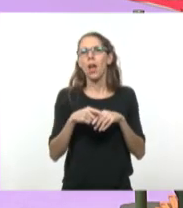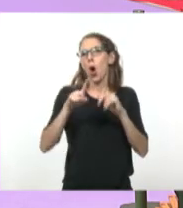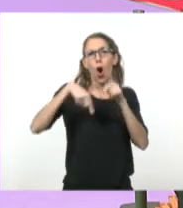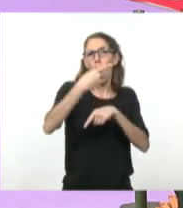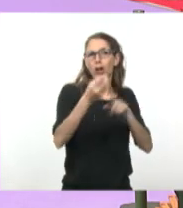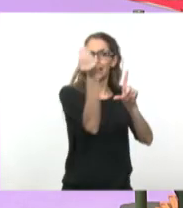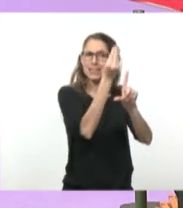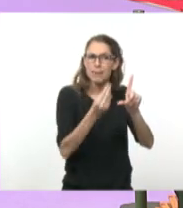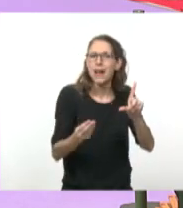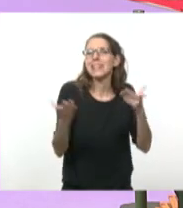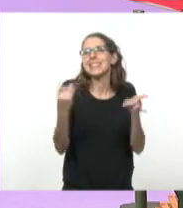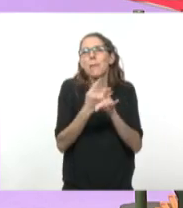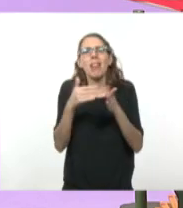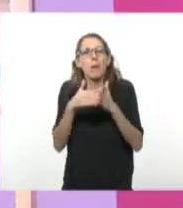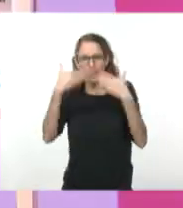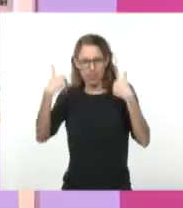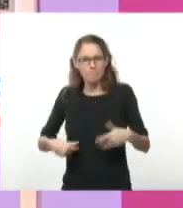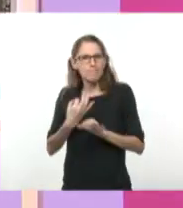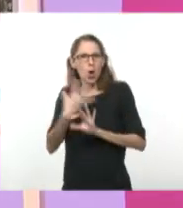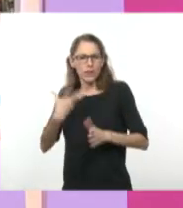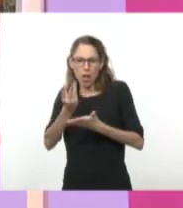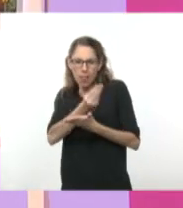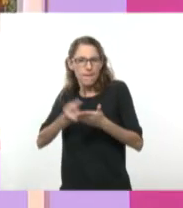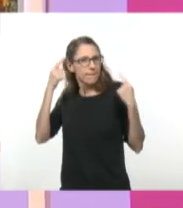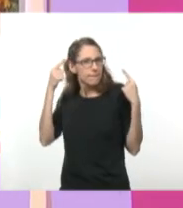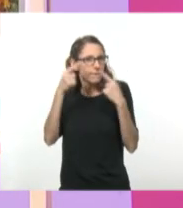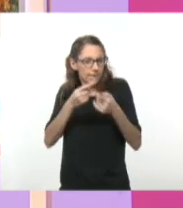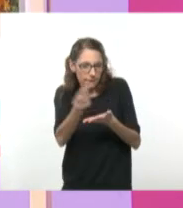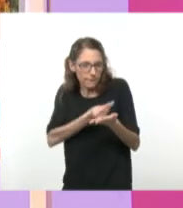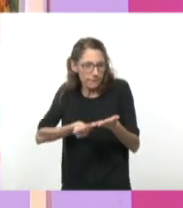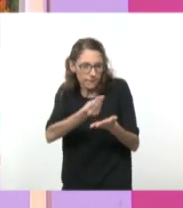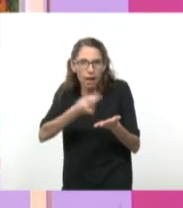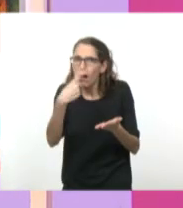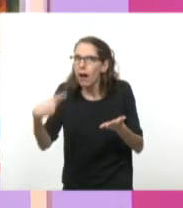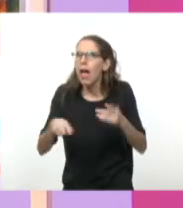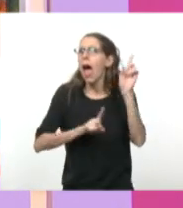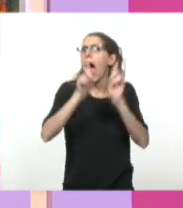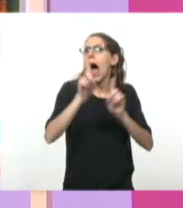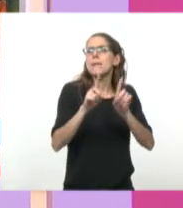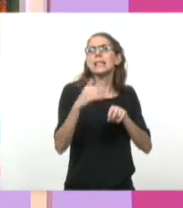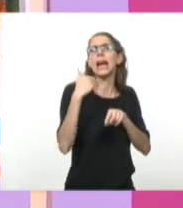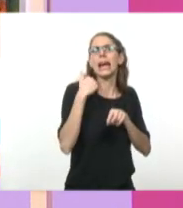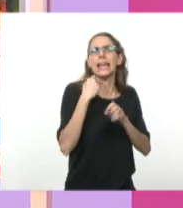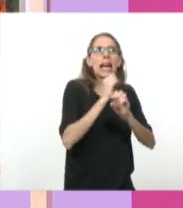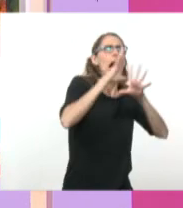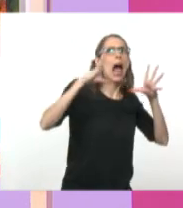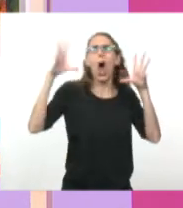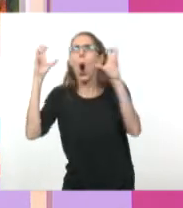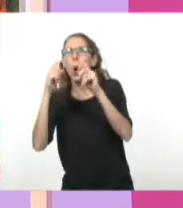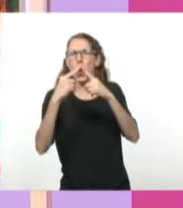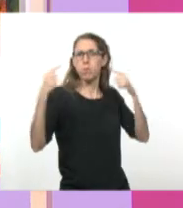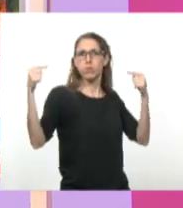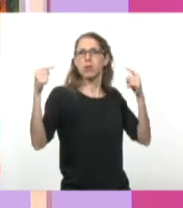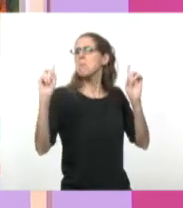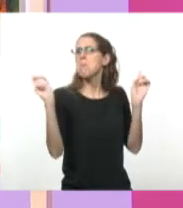del dibujo y de lo que está poniendo el dibujante, donde manejan por ahí diferencias de grises más chicas, todas más oscuras, todas más